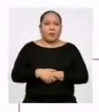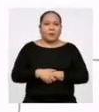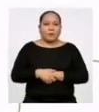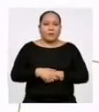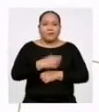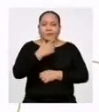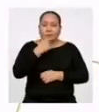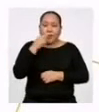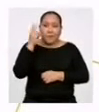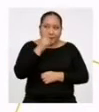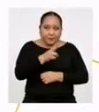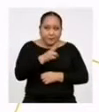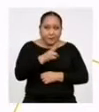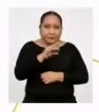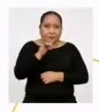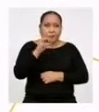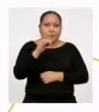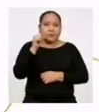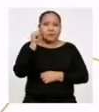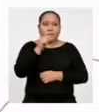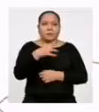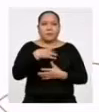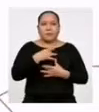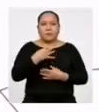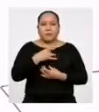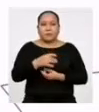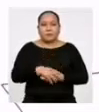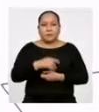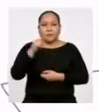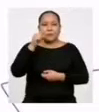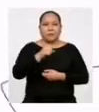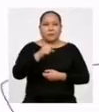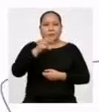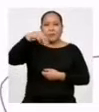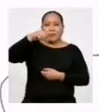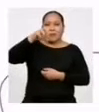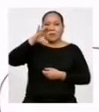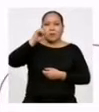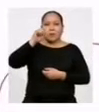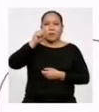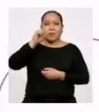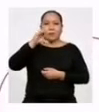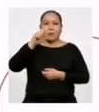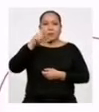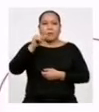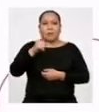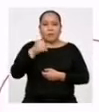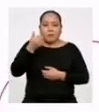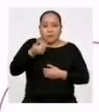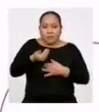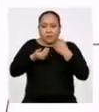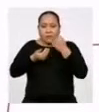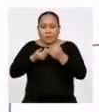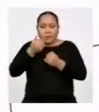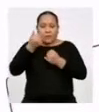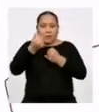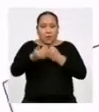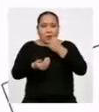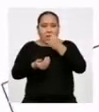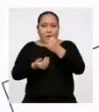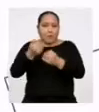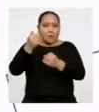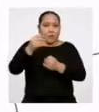Observa, Yeremis. Acá hay algo interesante. Las marcas de clase forman una progresión aritmética.